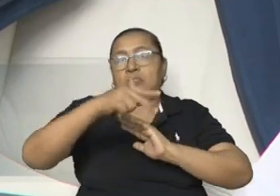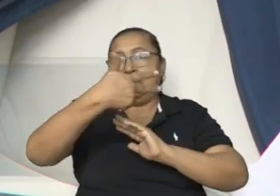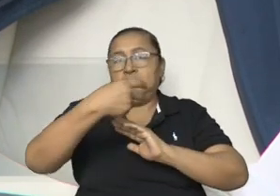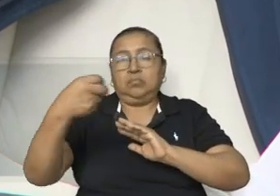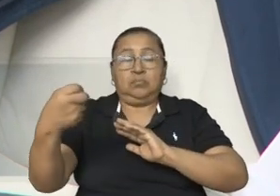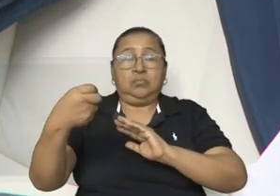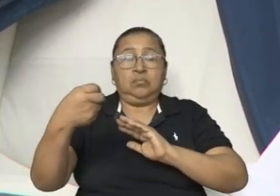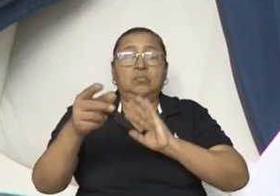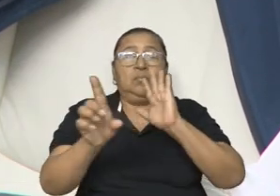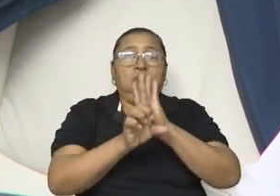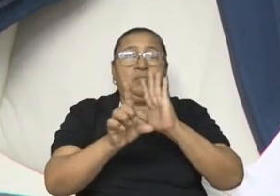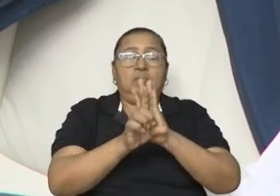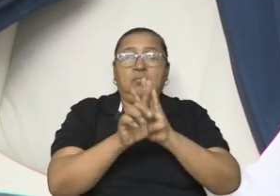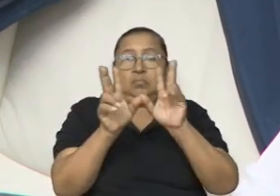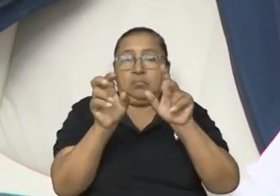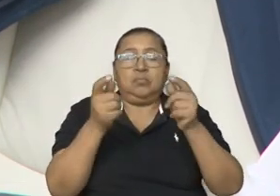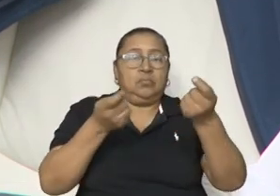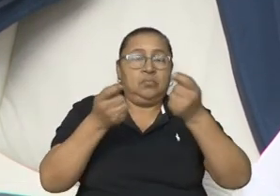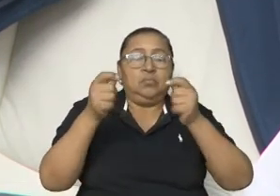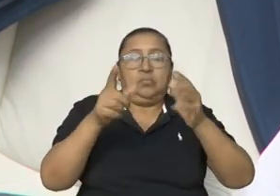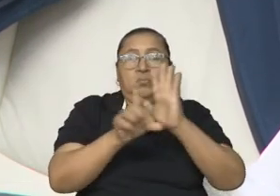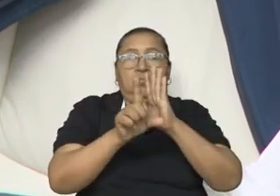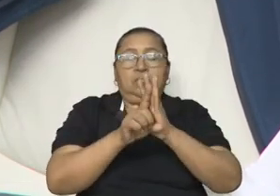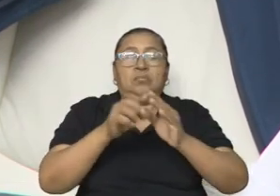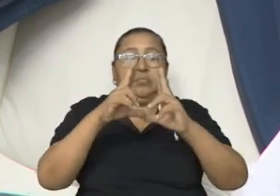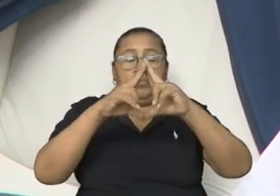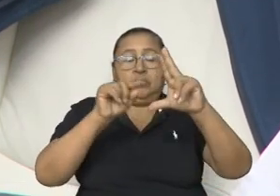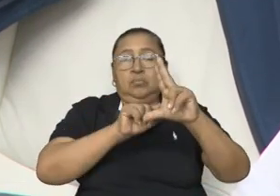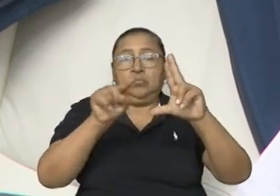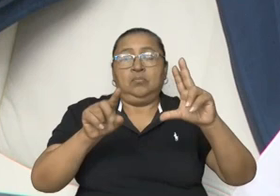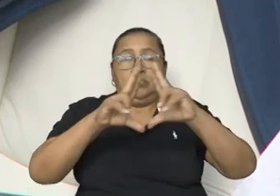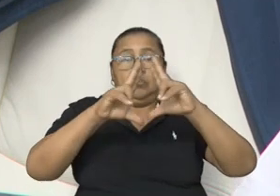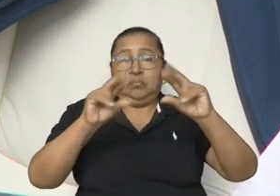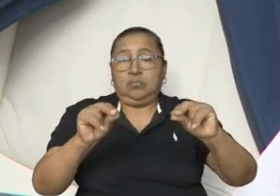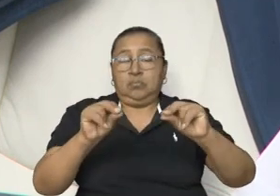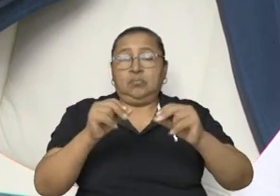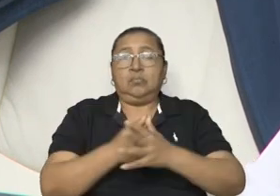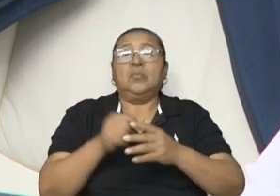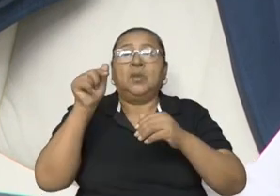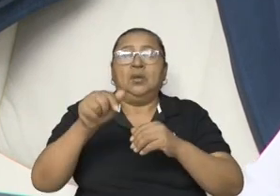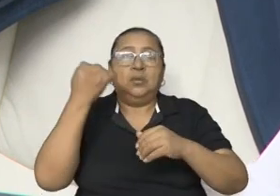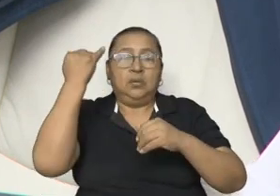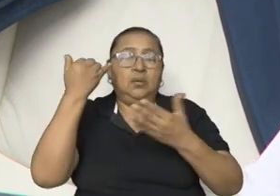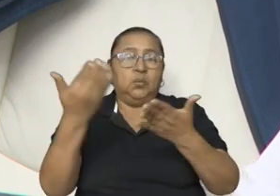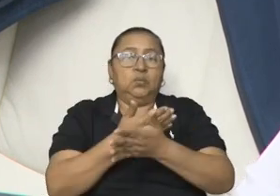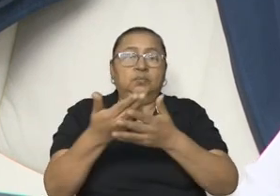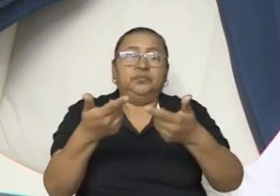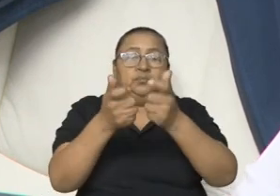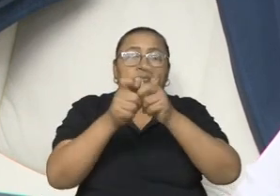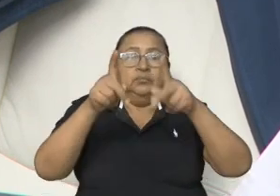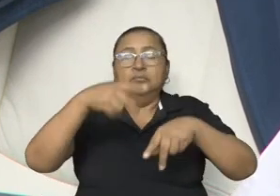Ley del régimen jurídico del Gran Canal Interoceánico de Nicaragua y de creación de la